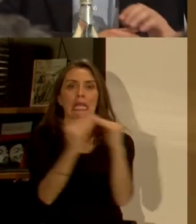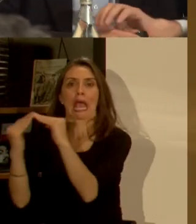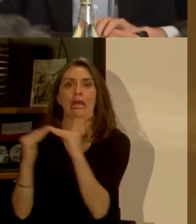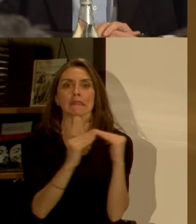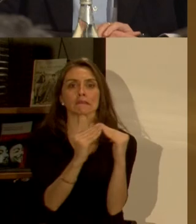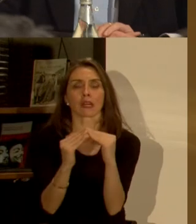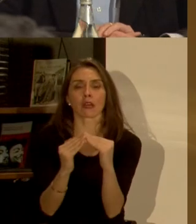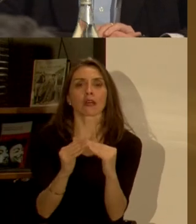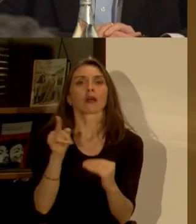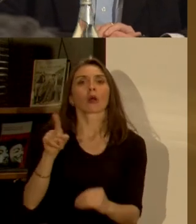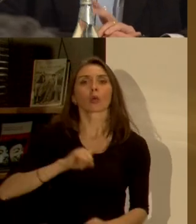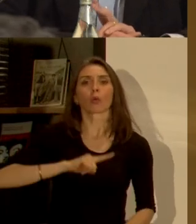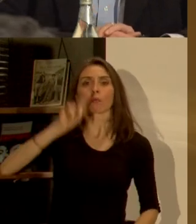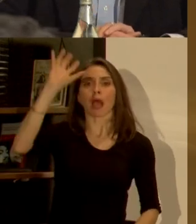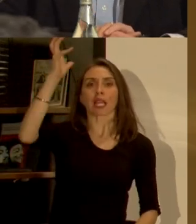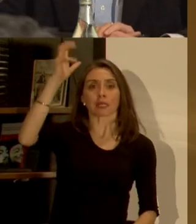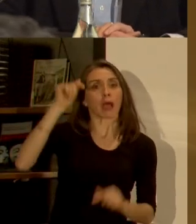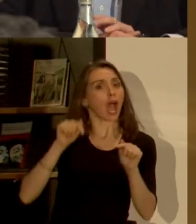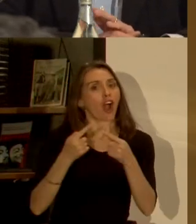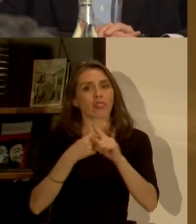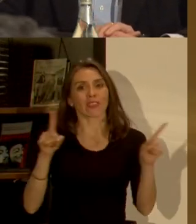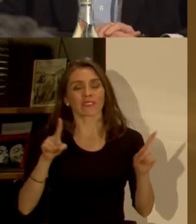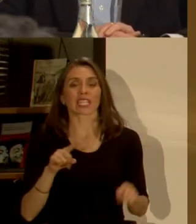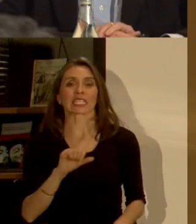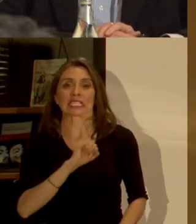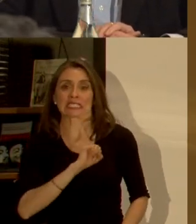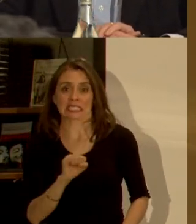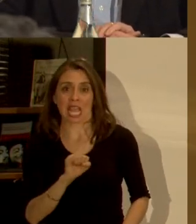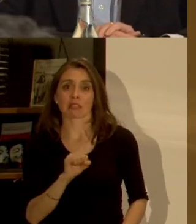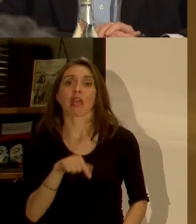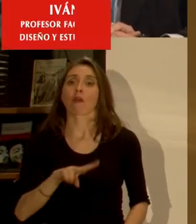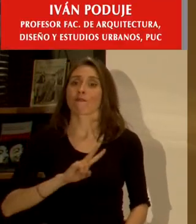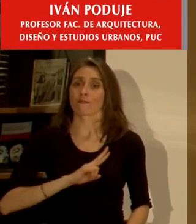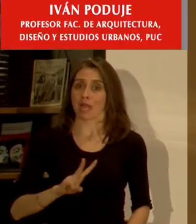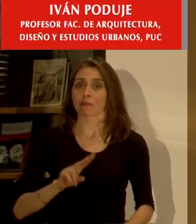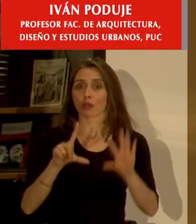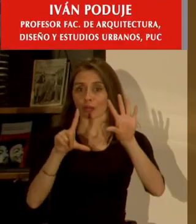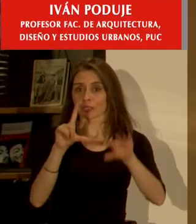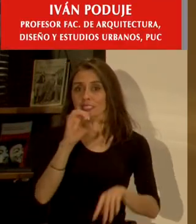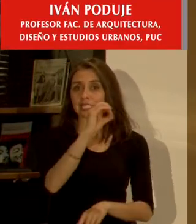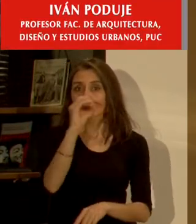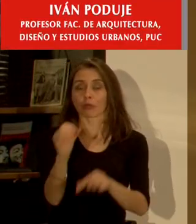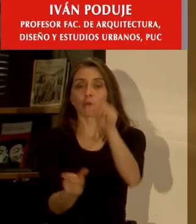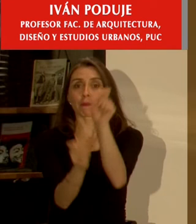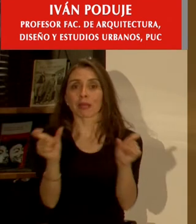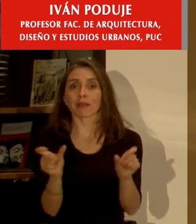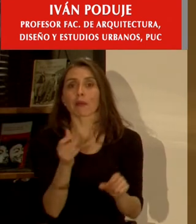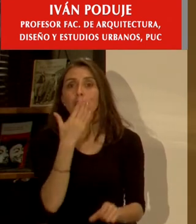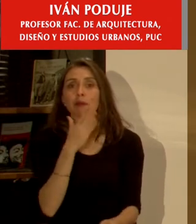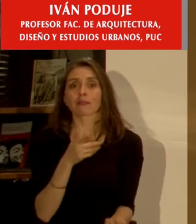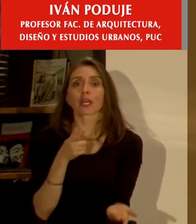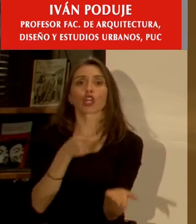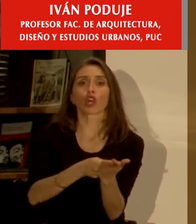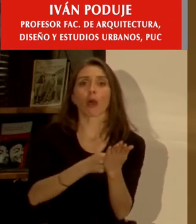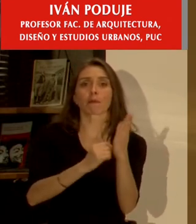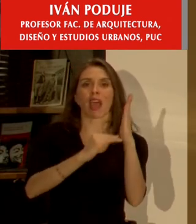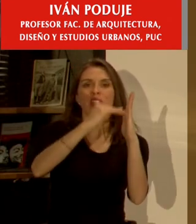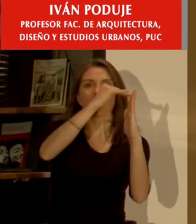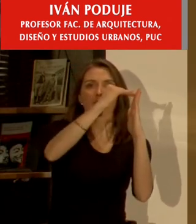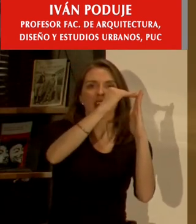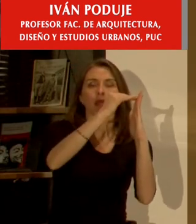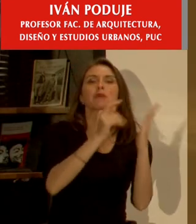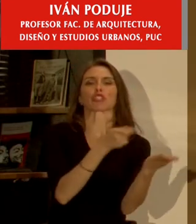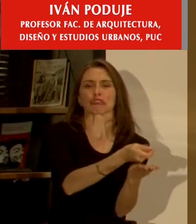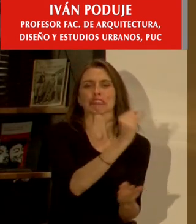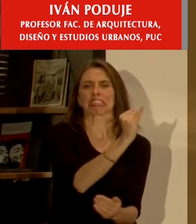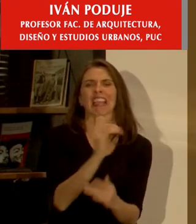si nosotros este gráfico es de Santiago voy a mostrar uno del paraíso el 70% de la gente prefiere comprar departamentos antes que casas